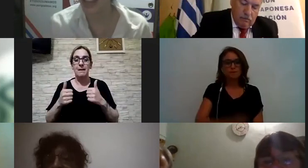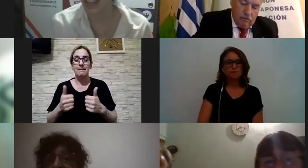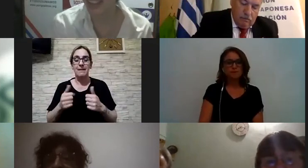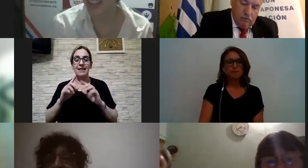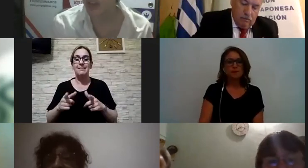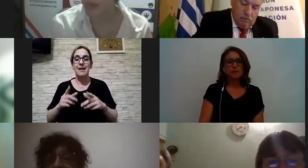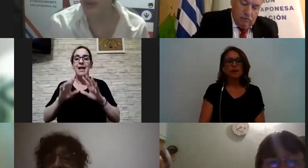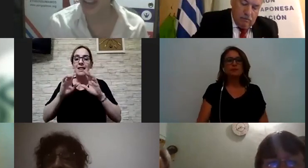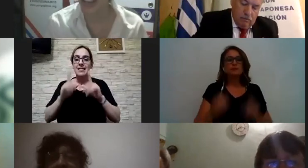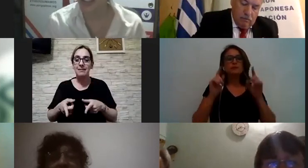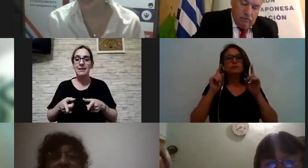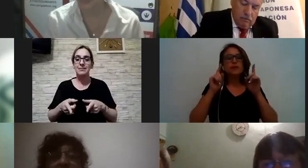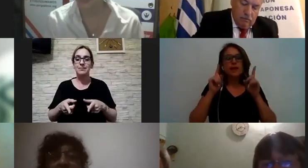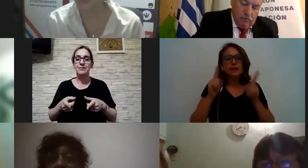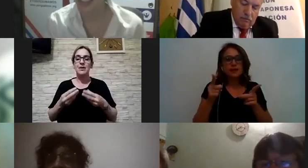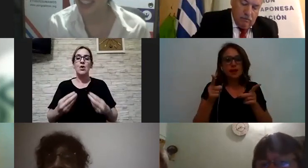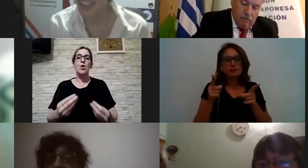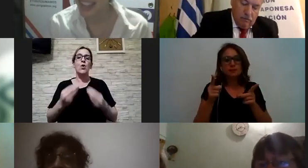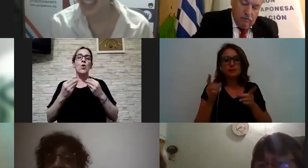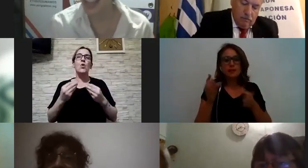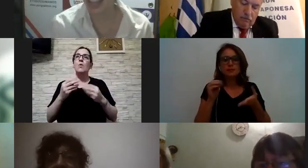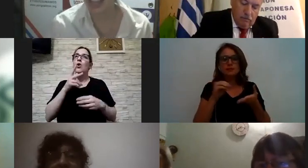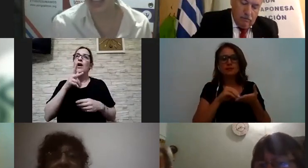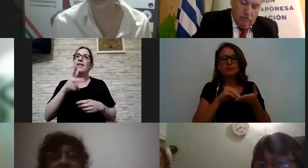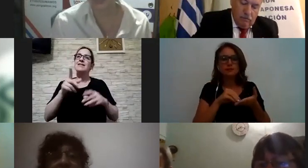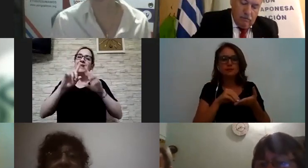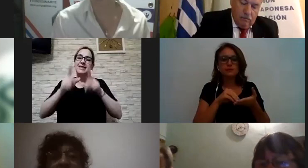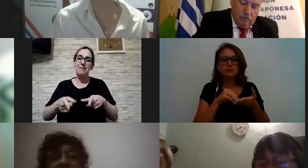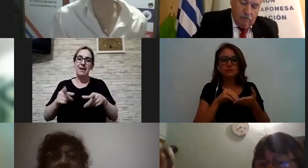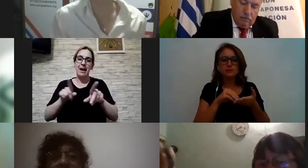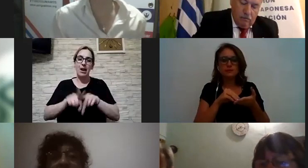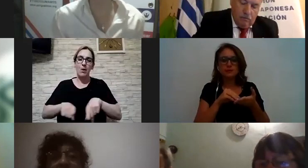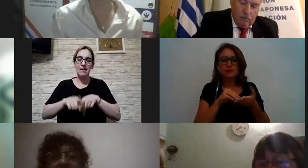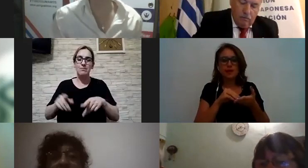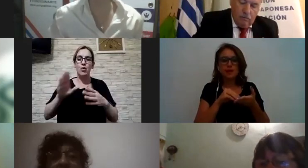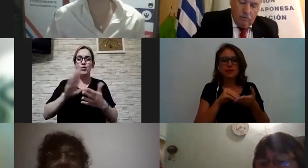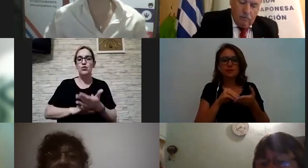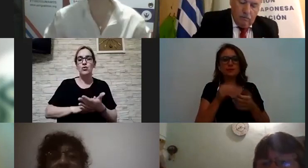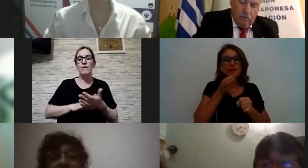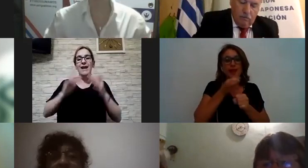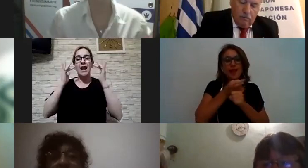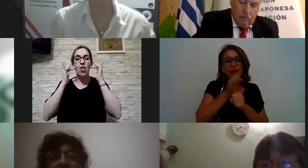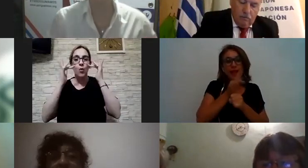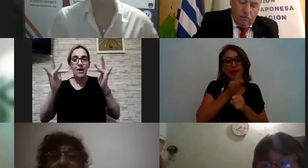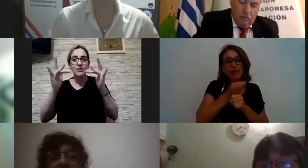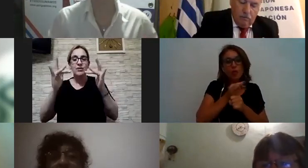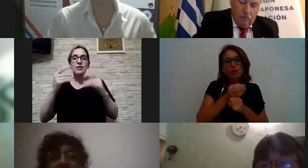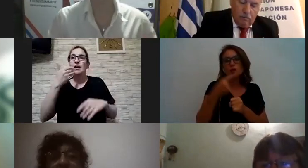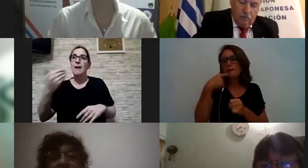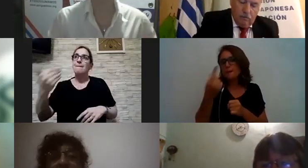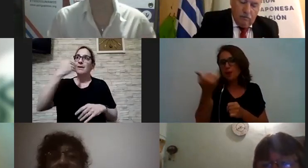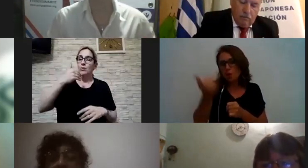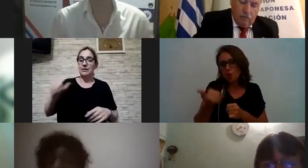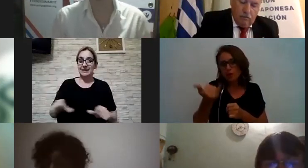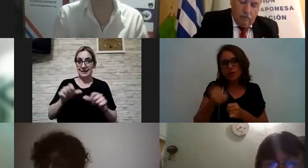sí sumo a esto que decís Esteban en relación a la educación que es una de las consultas bueno